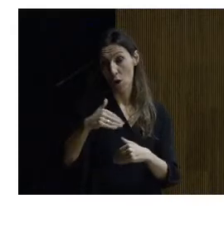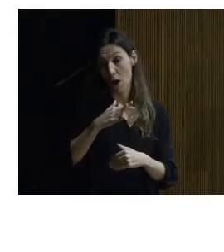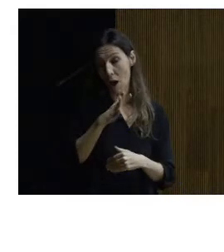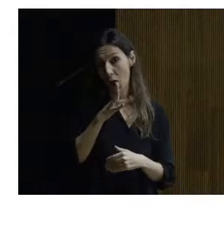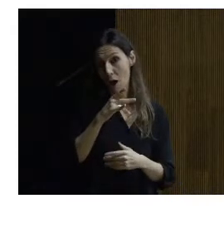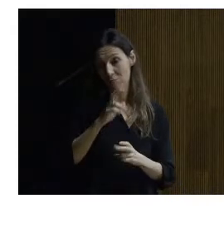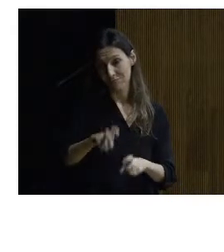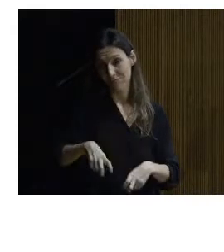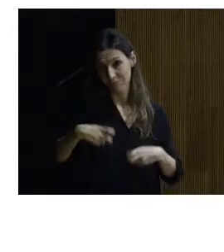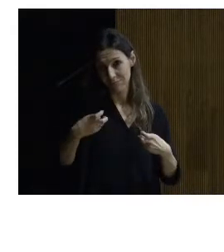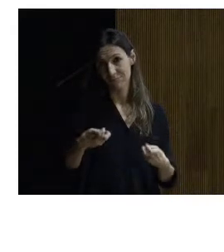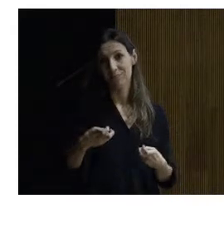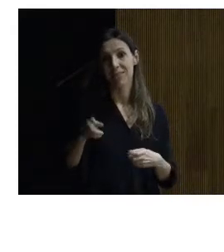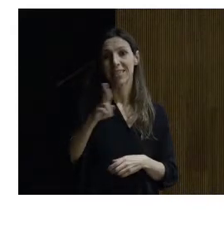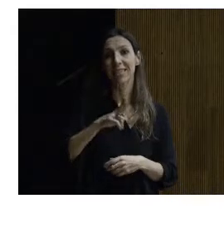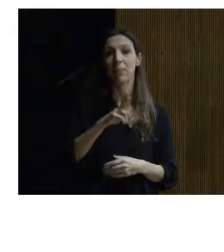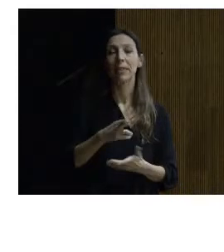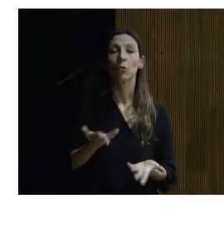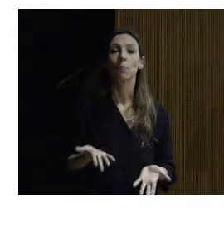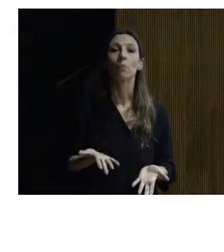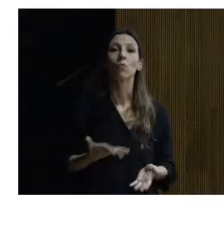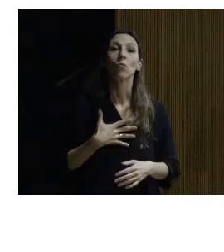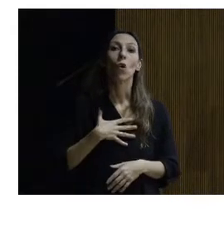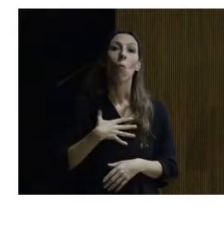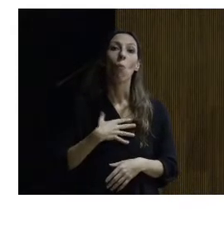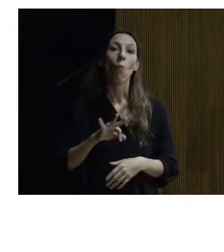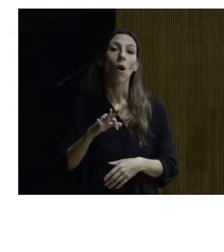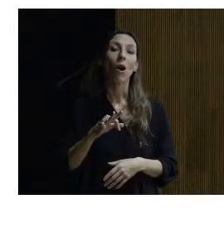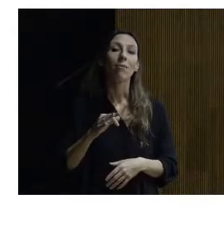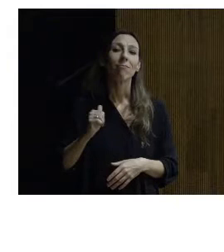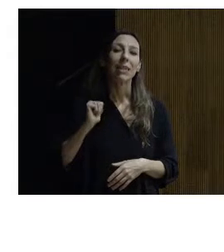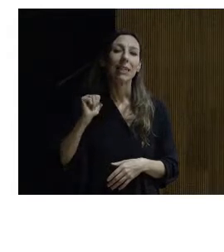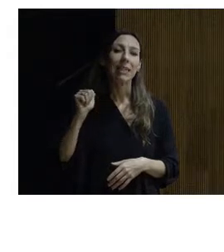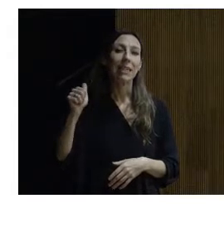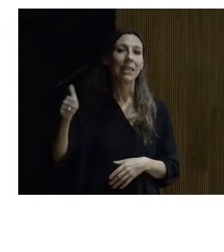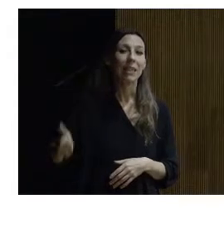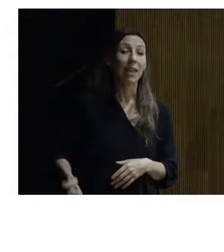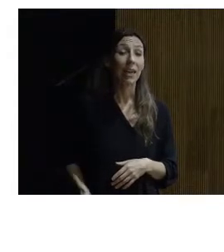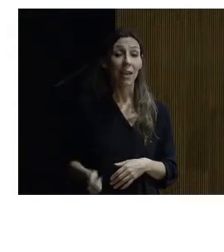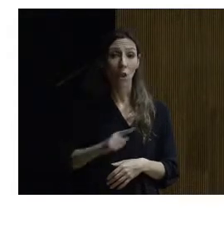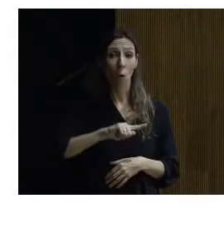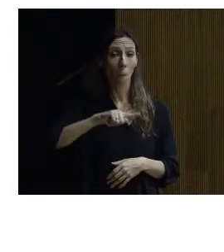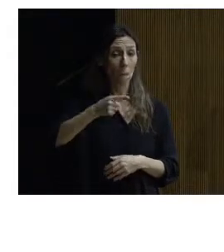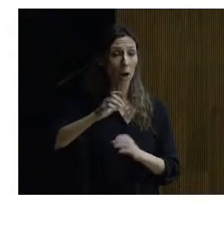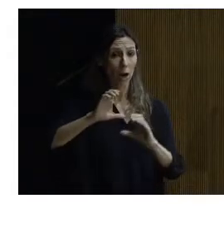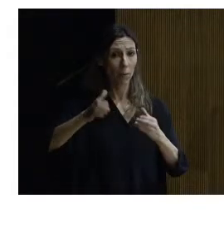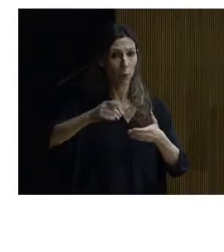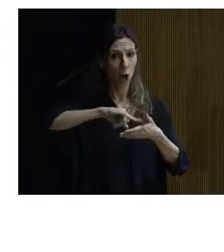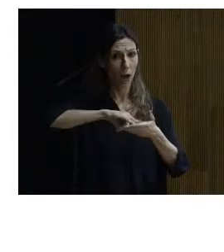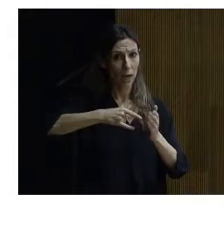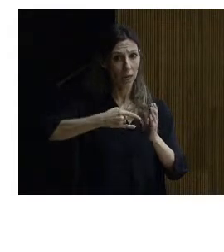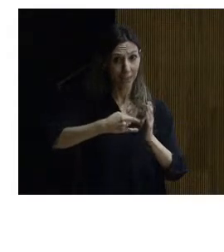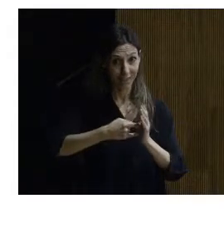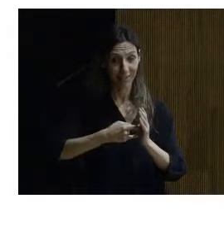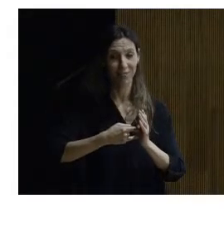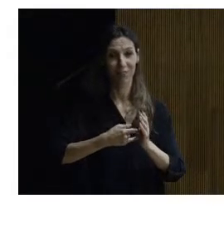Vuelvo a repetiros quizás lo más enriquecedor de este trabajo es estos equipos ¿no? de arquitectos y aquí pues